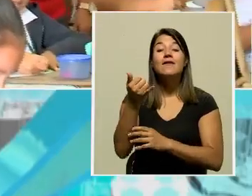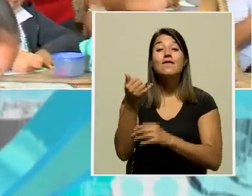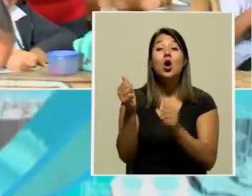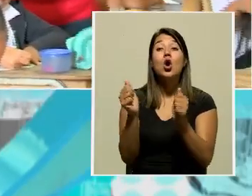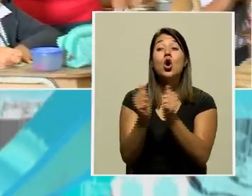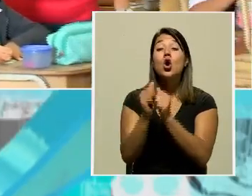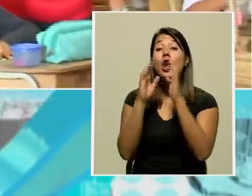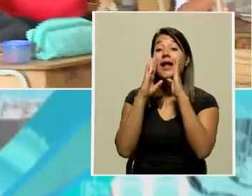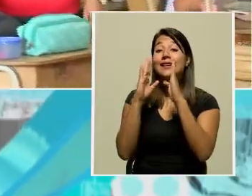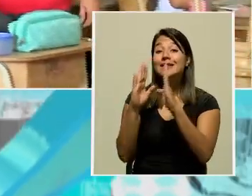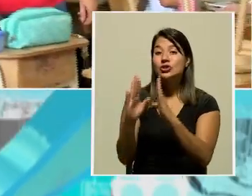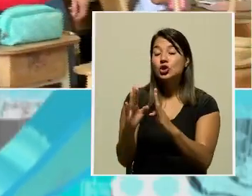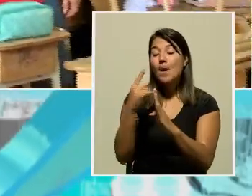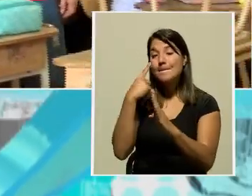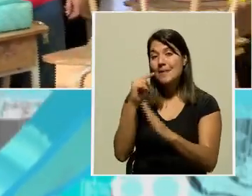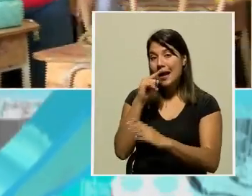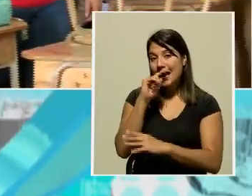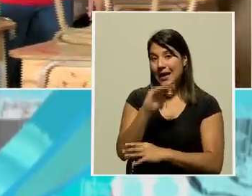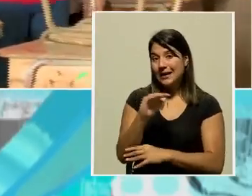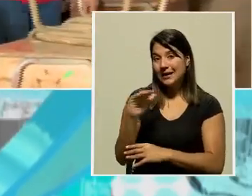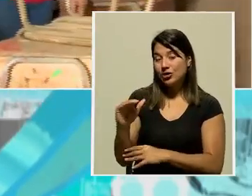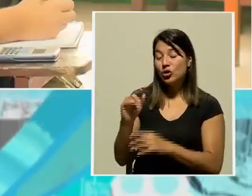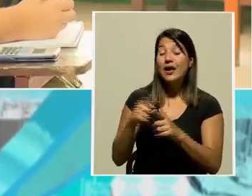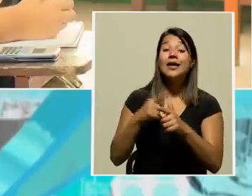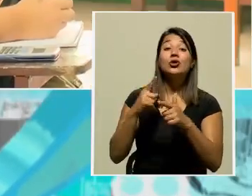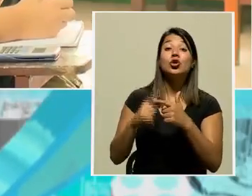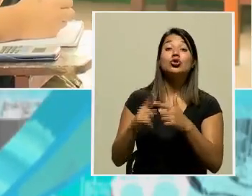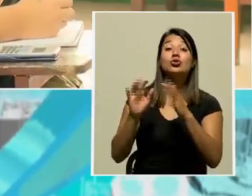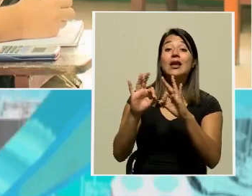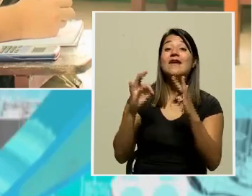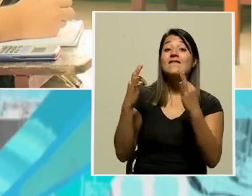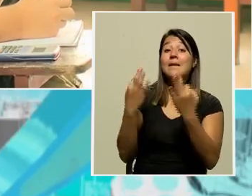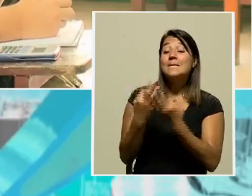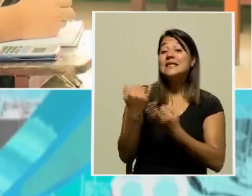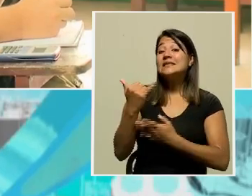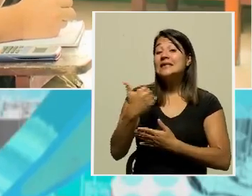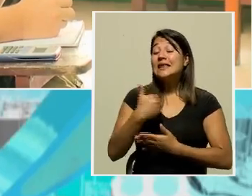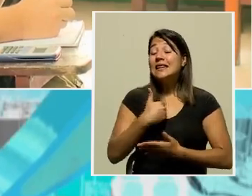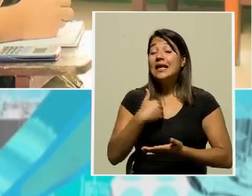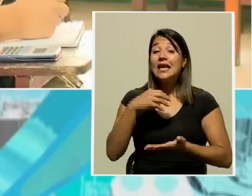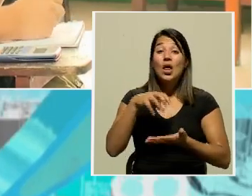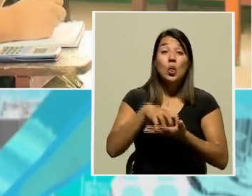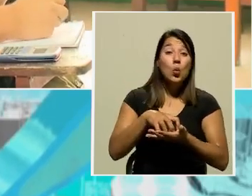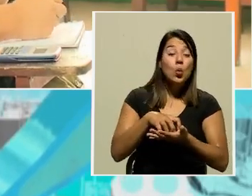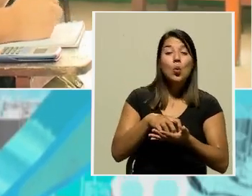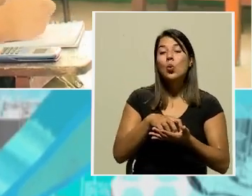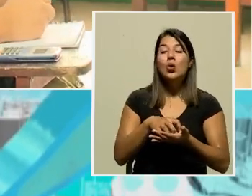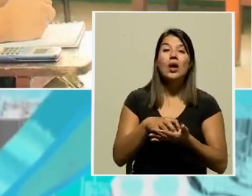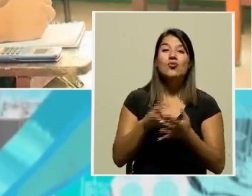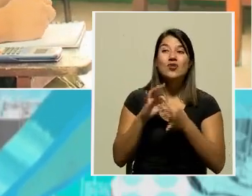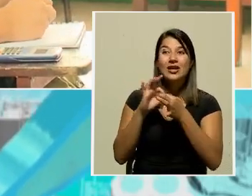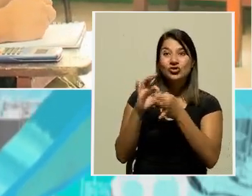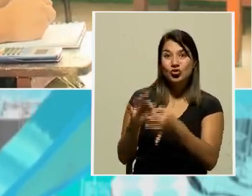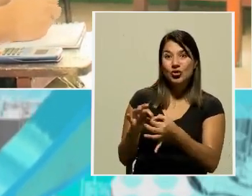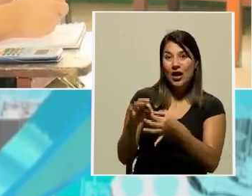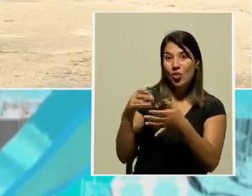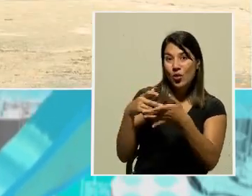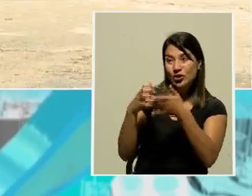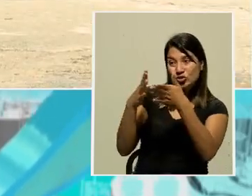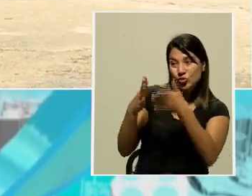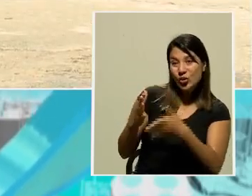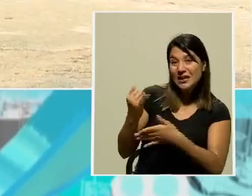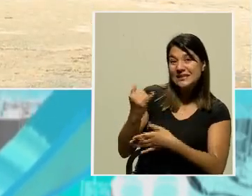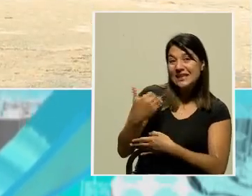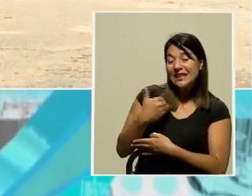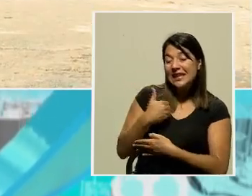pediatría, de manera que esas personas, las familias que tengan dudas de esas personas estudiantes que tienen una condición médica